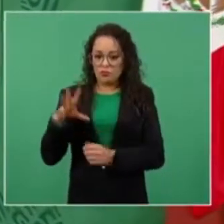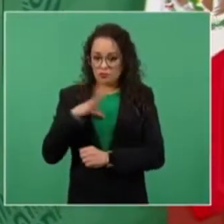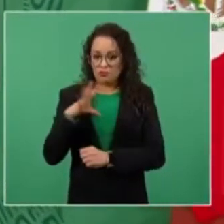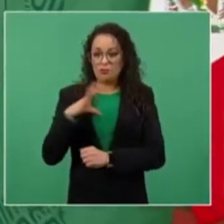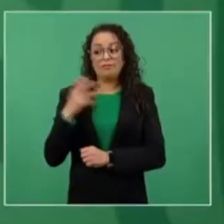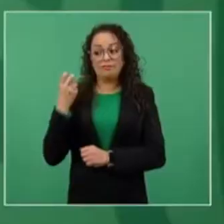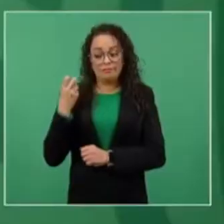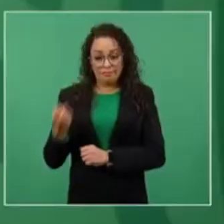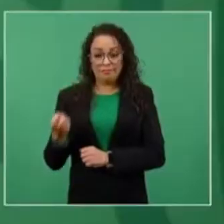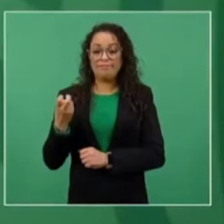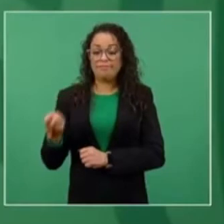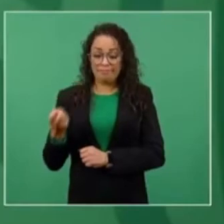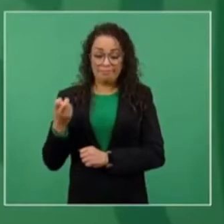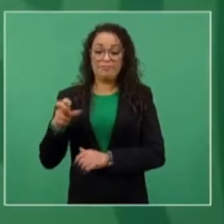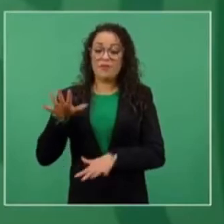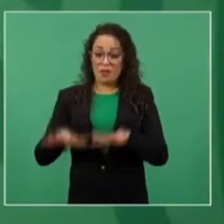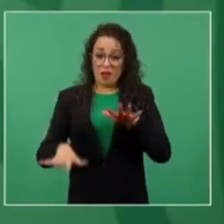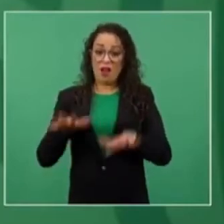estos casos.